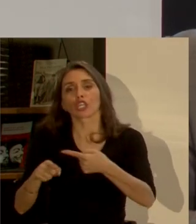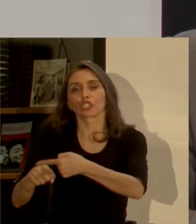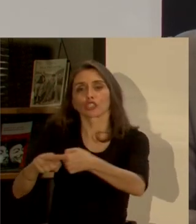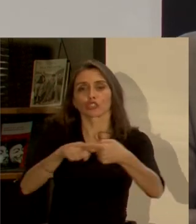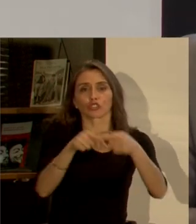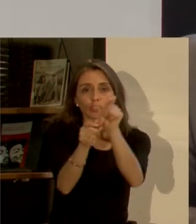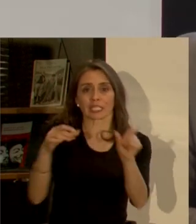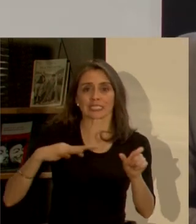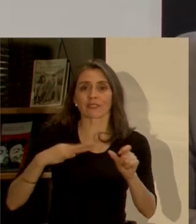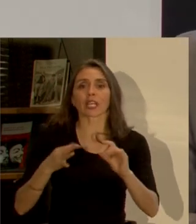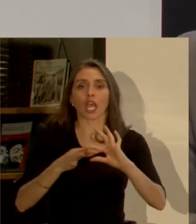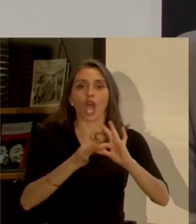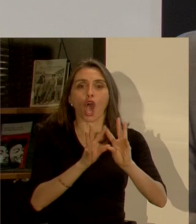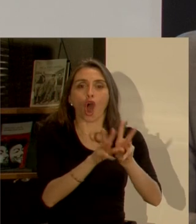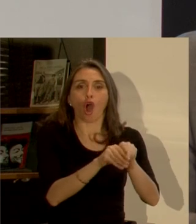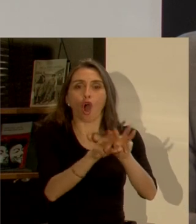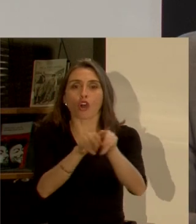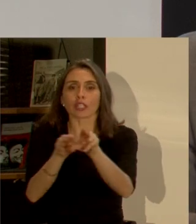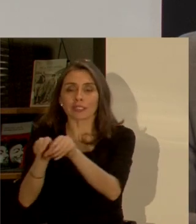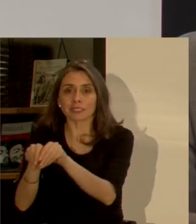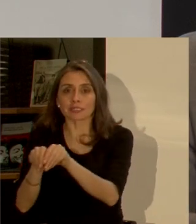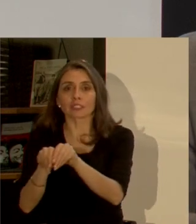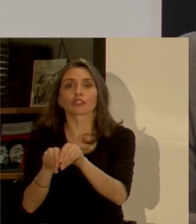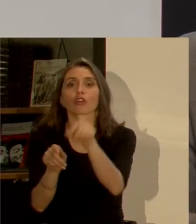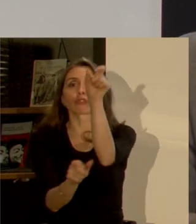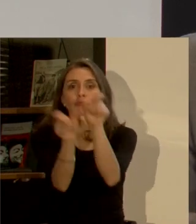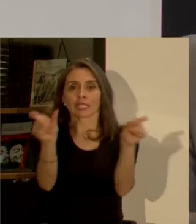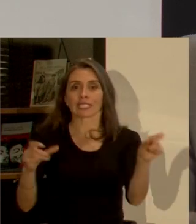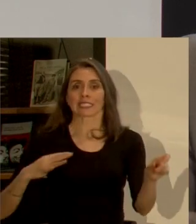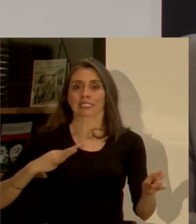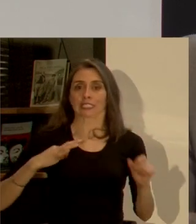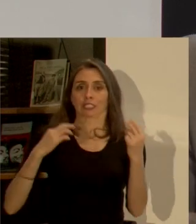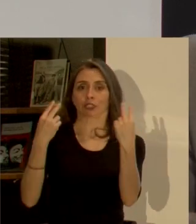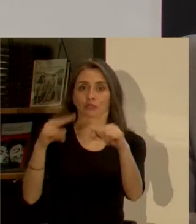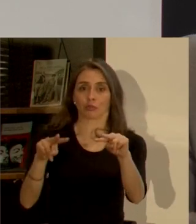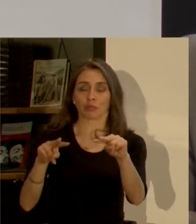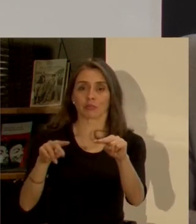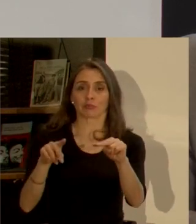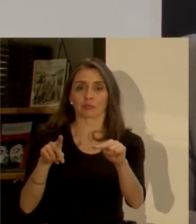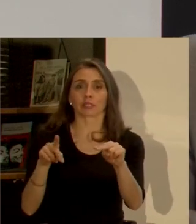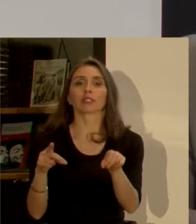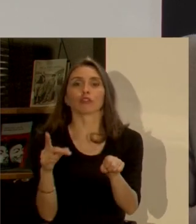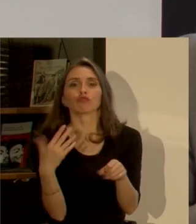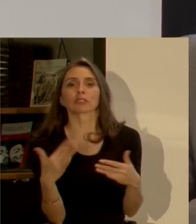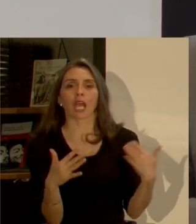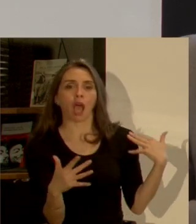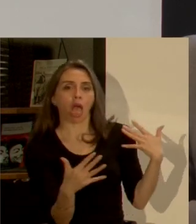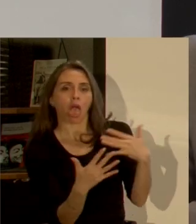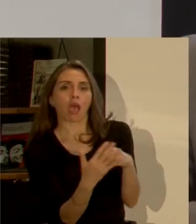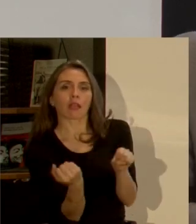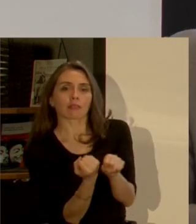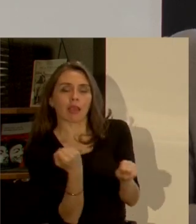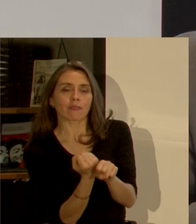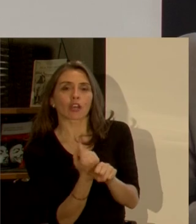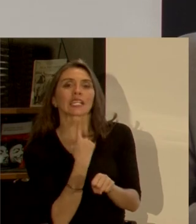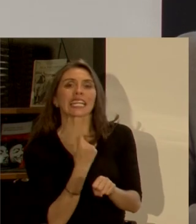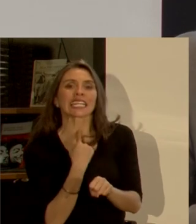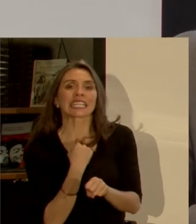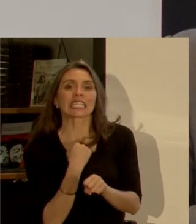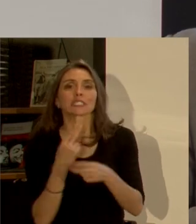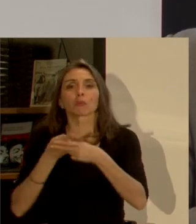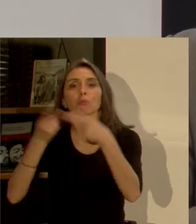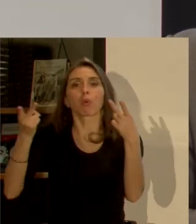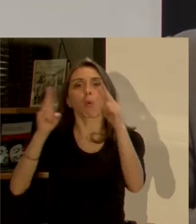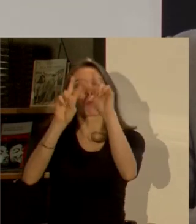organizaciones separados de los ciudadanos que tienen algún grado de trabajo o interés en el bien público